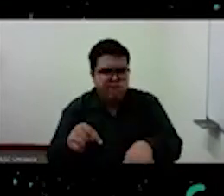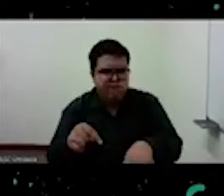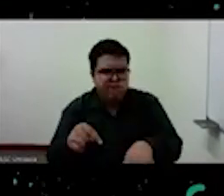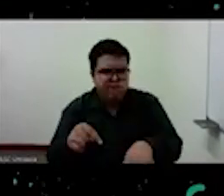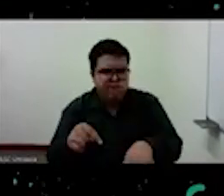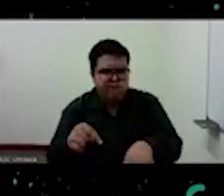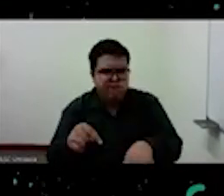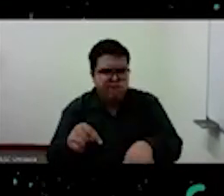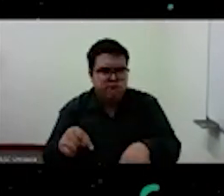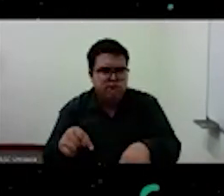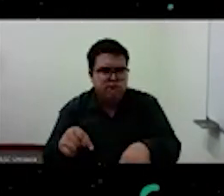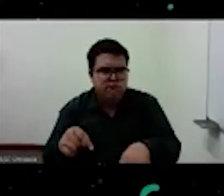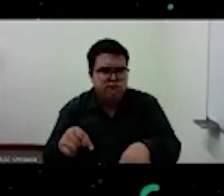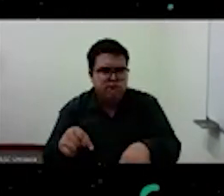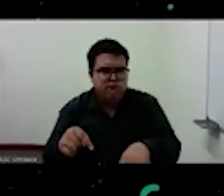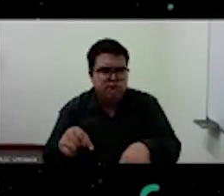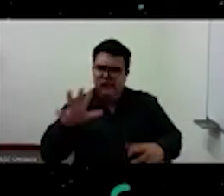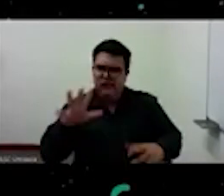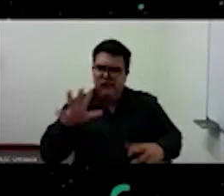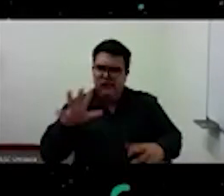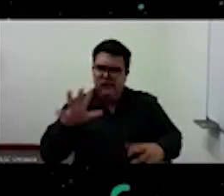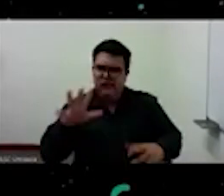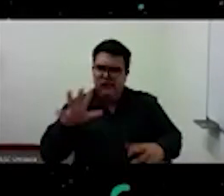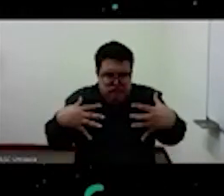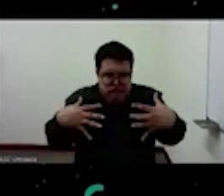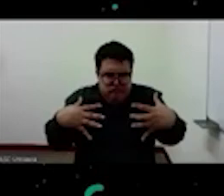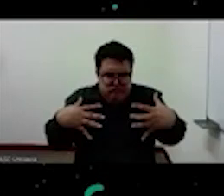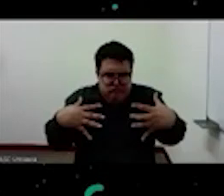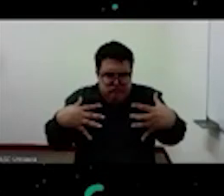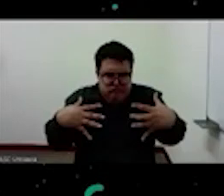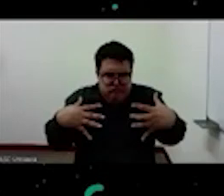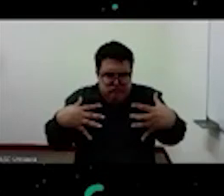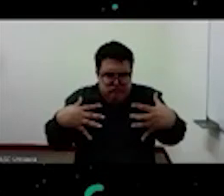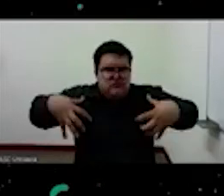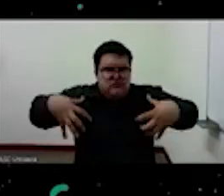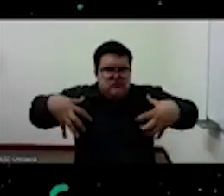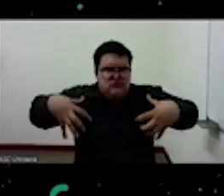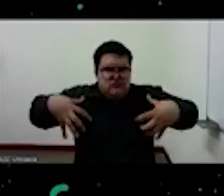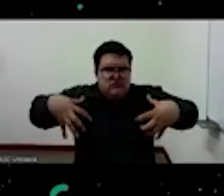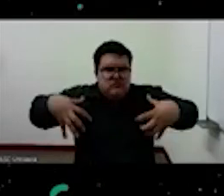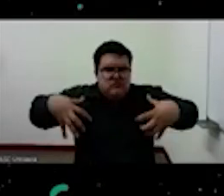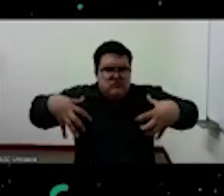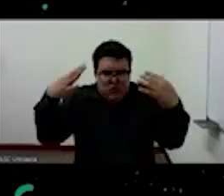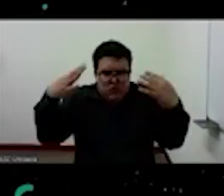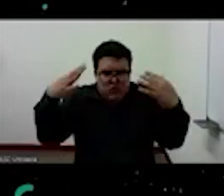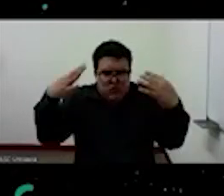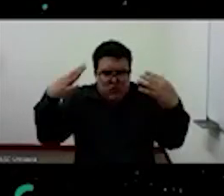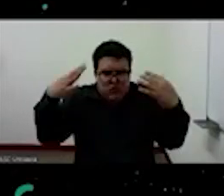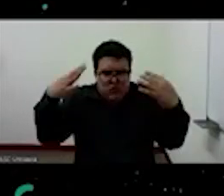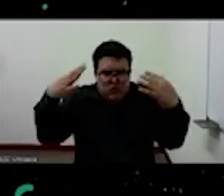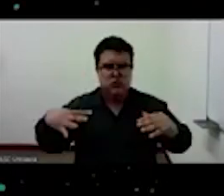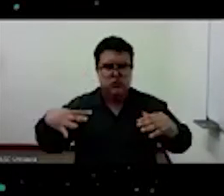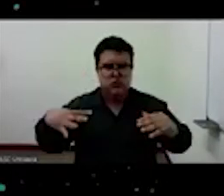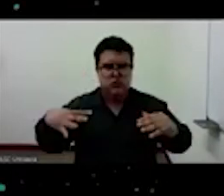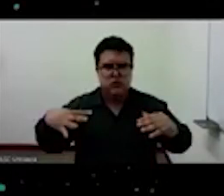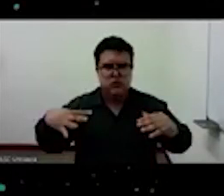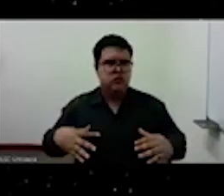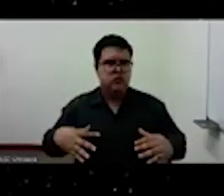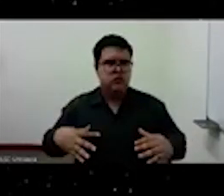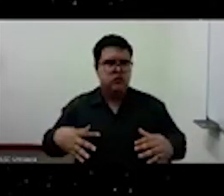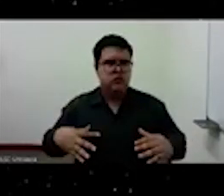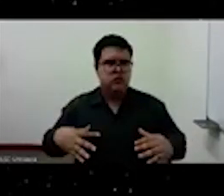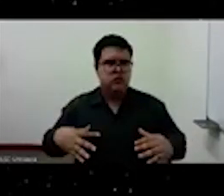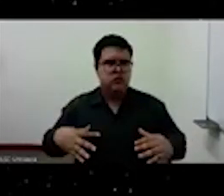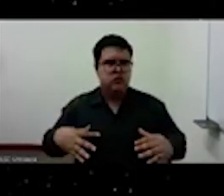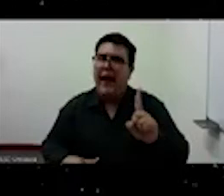caos y que se puede solucionar que se puede superar solo a través de